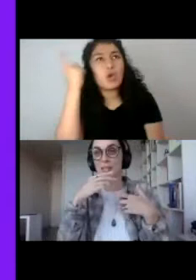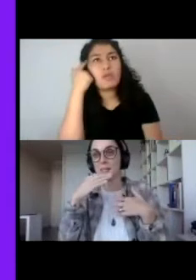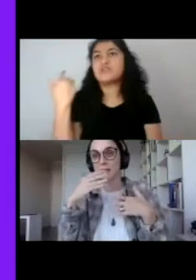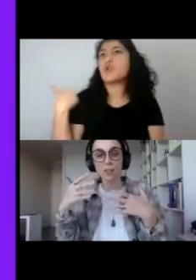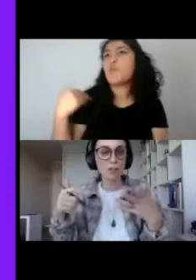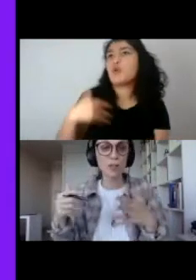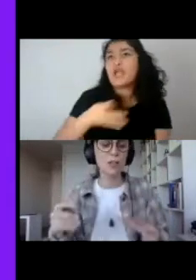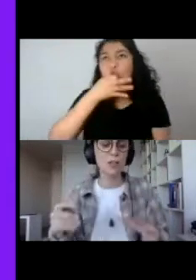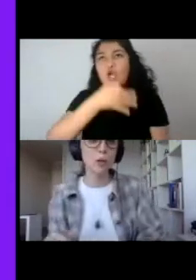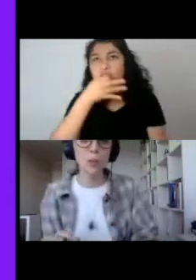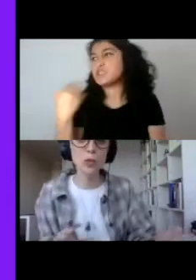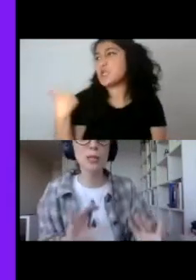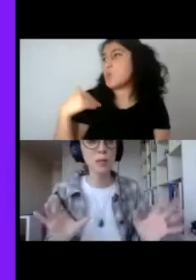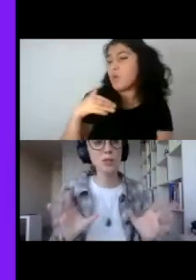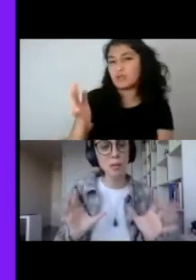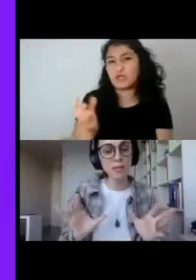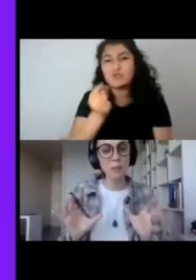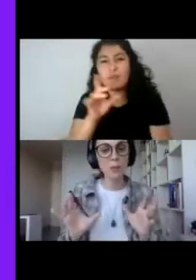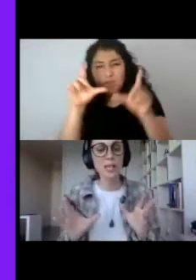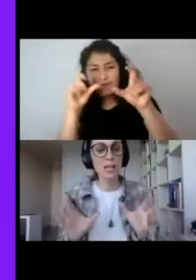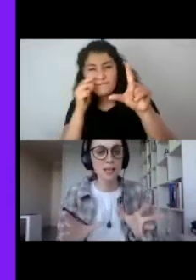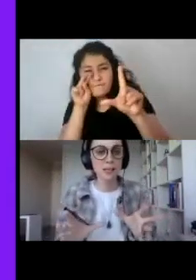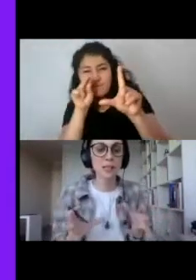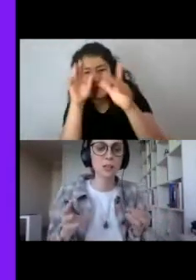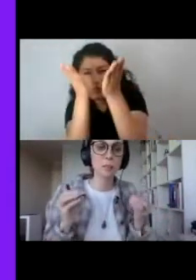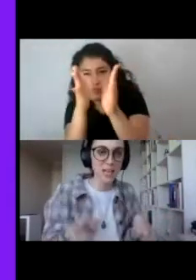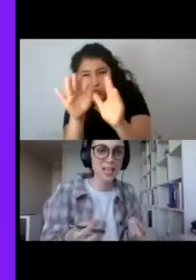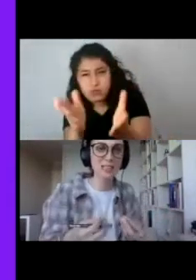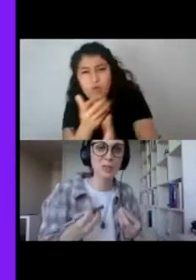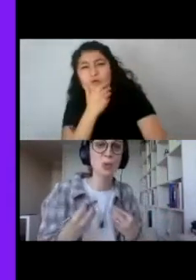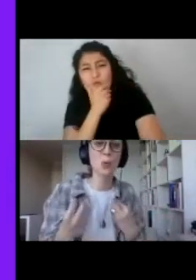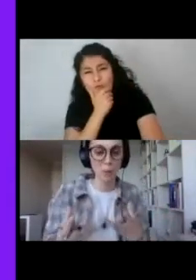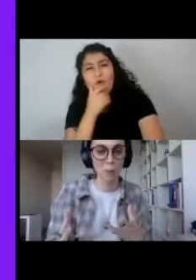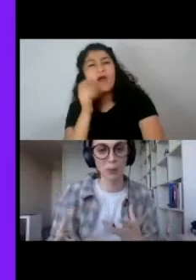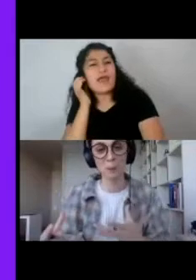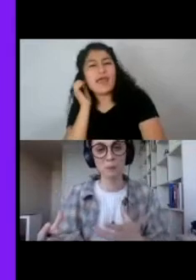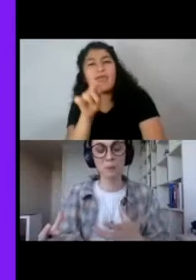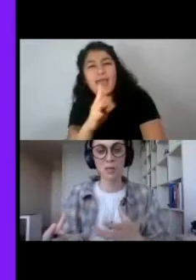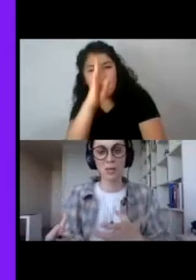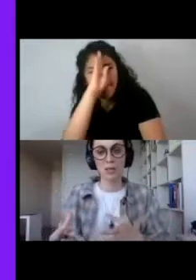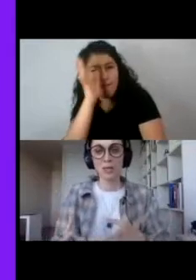lo que dice, ¿no? Como solamente importa ella en tanto perra, en tanto cuerpo.